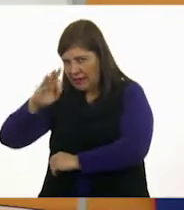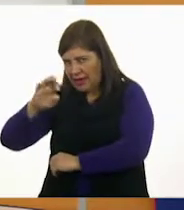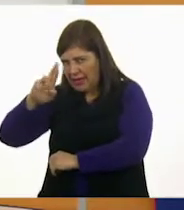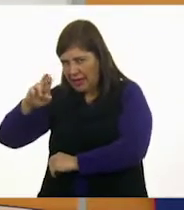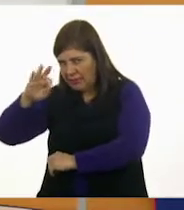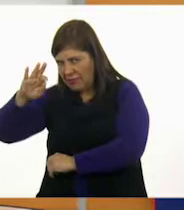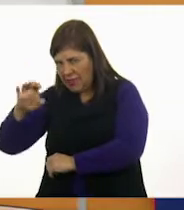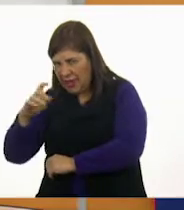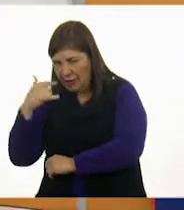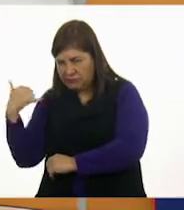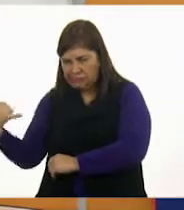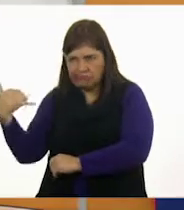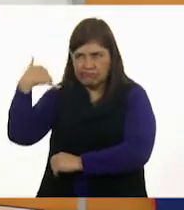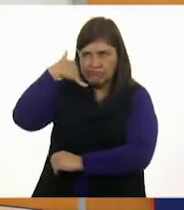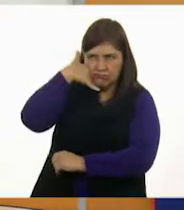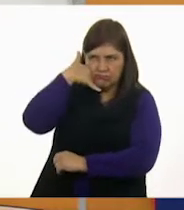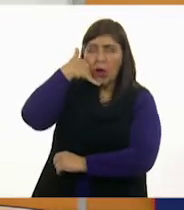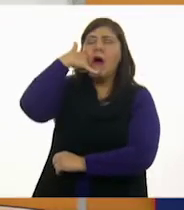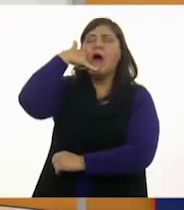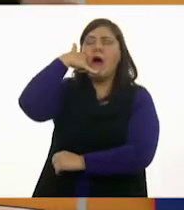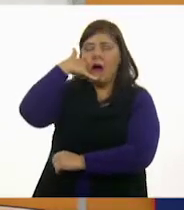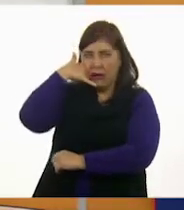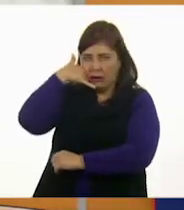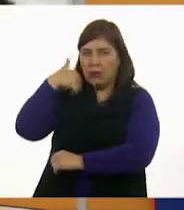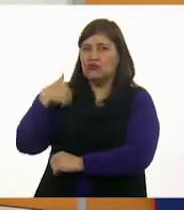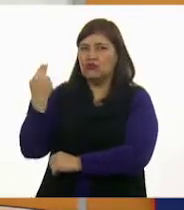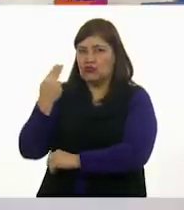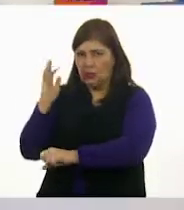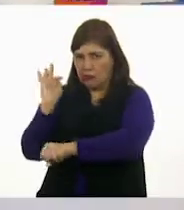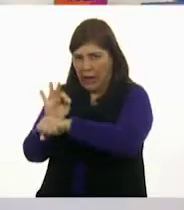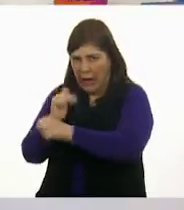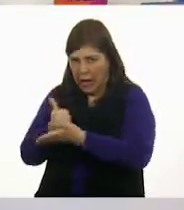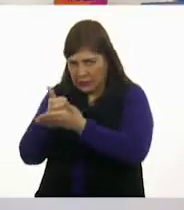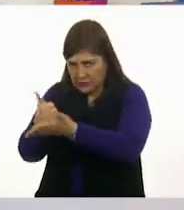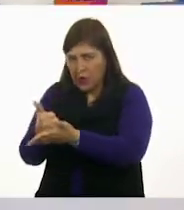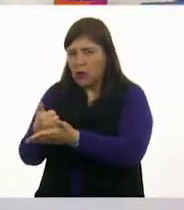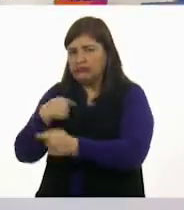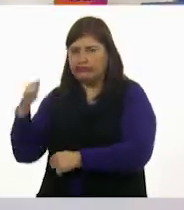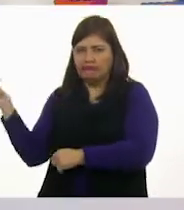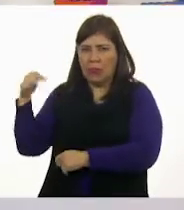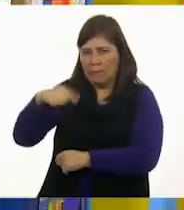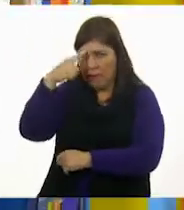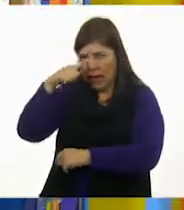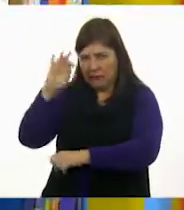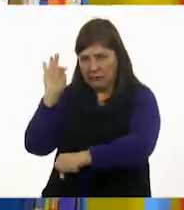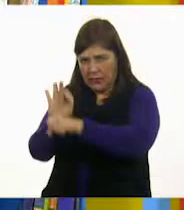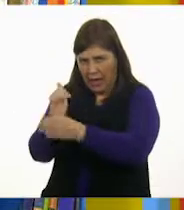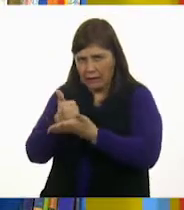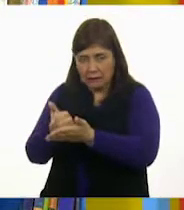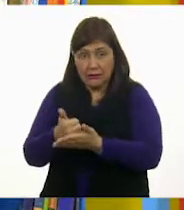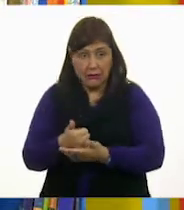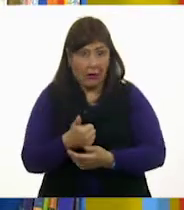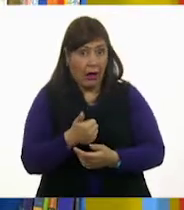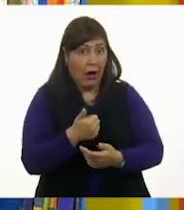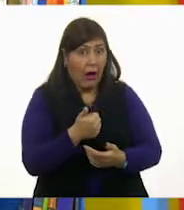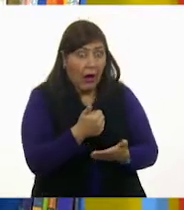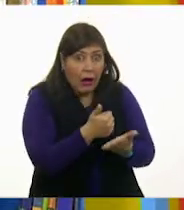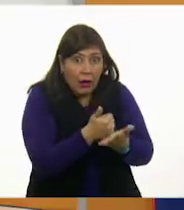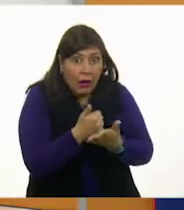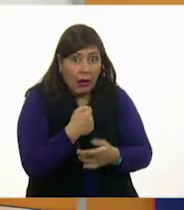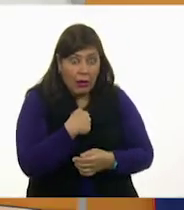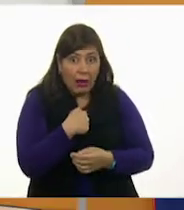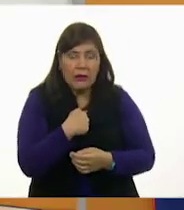y me dijo que te viniera a ayudar y aquí soy para ti nada más. Entonces, ¿me van a ayudar?